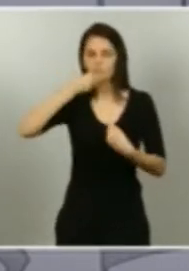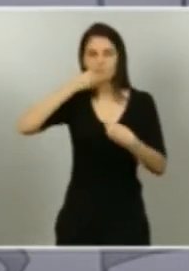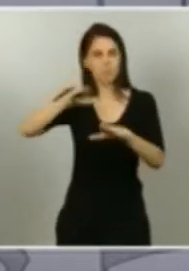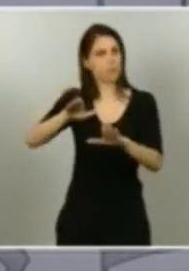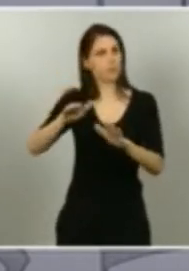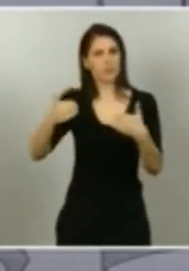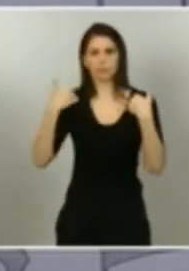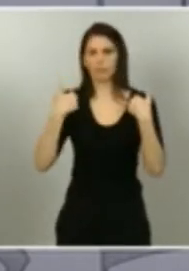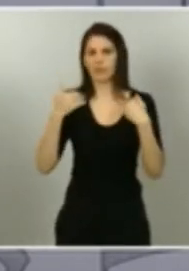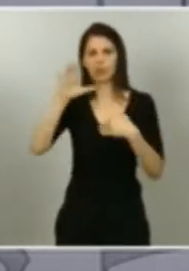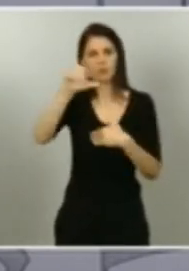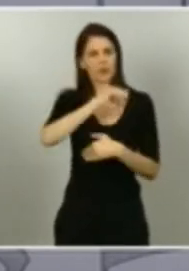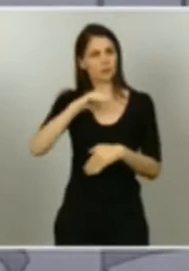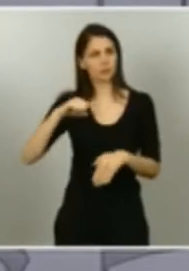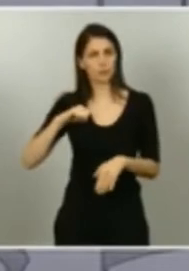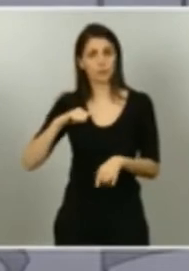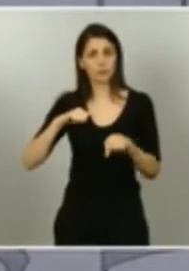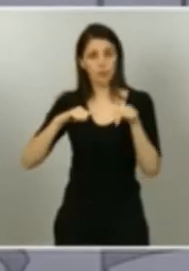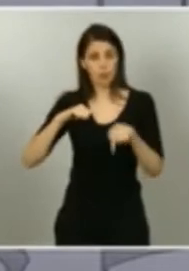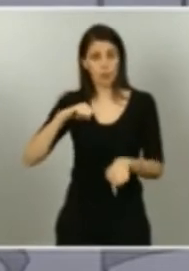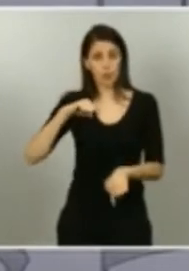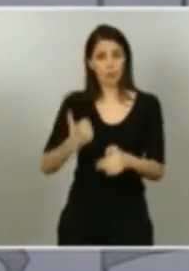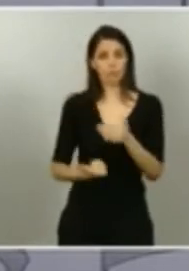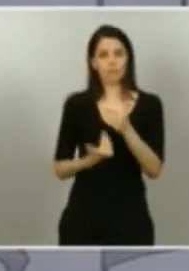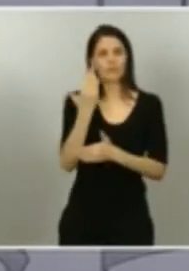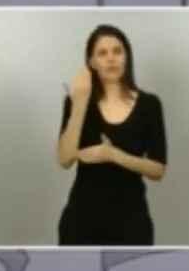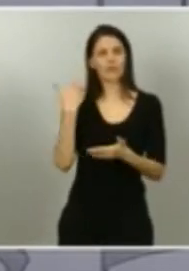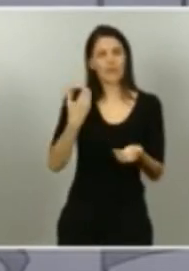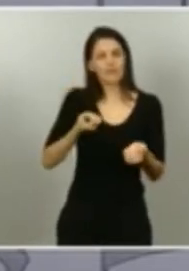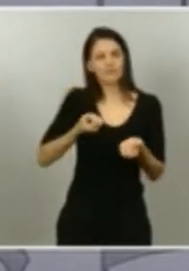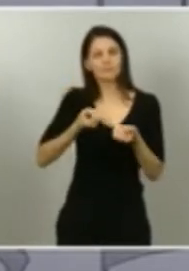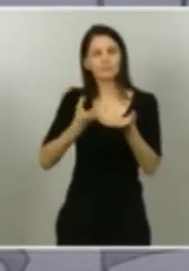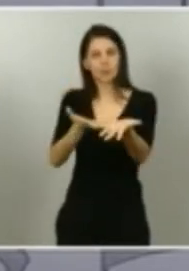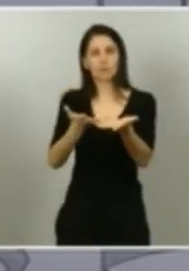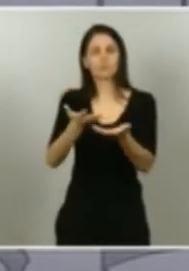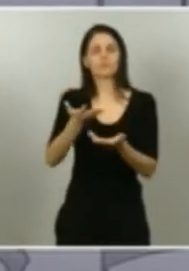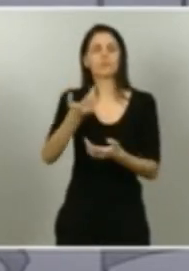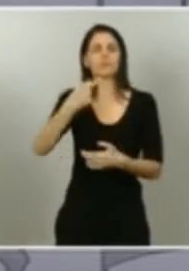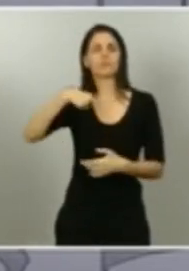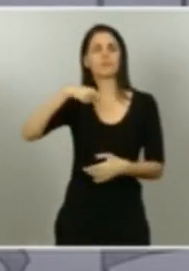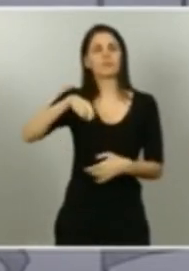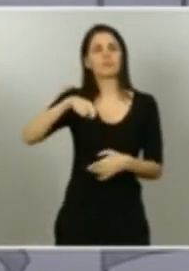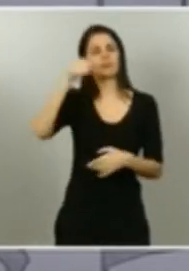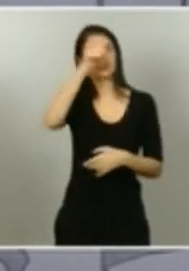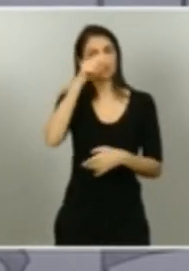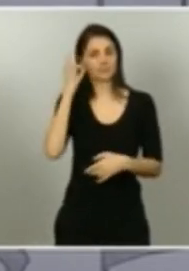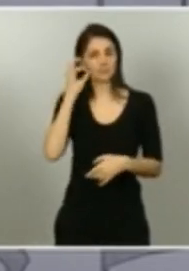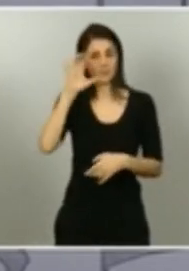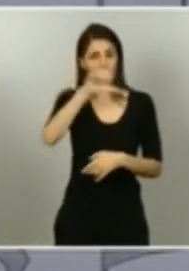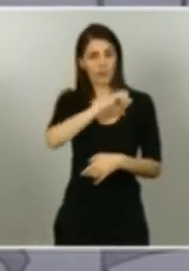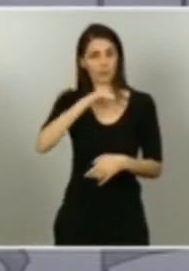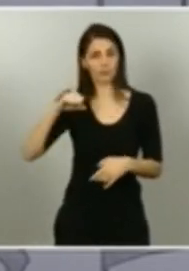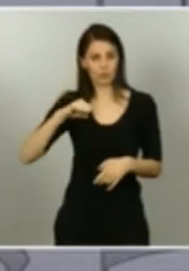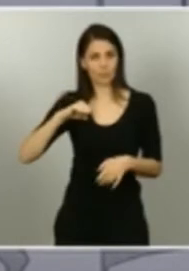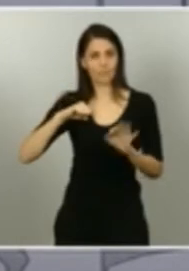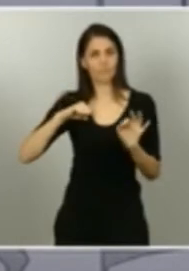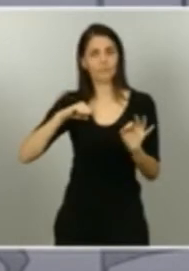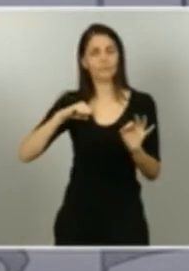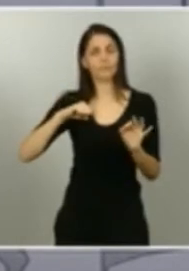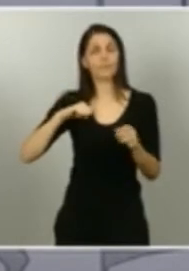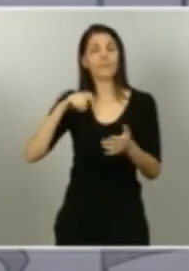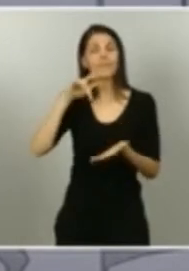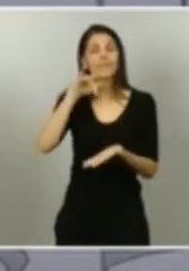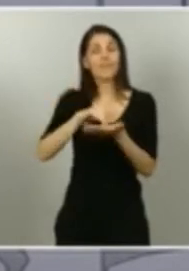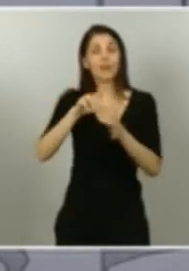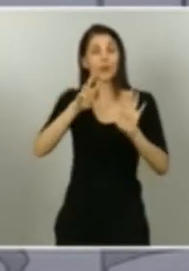propuesta con las presidentas y presidentes autonómicos de las comunidades autónomas, y es que a partir del día 8 de junio, momento en el que más de